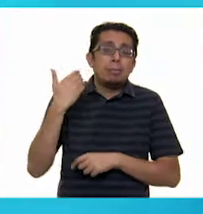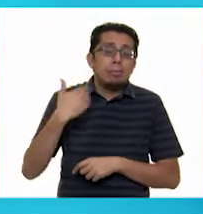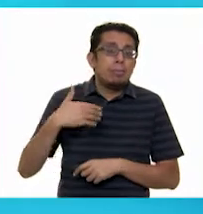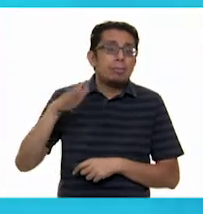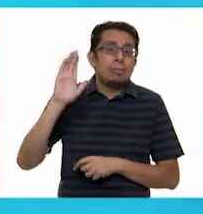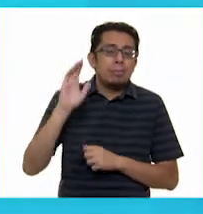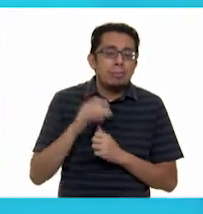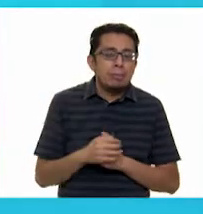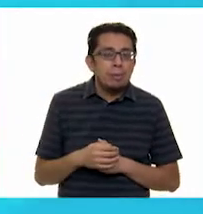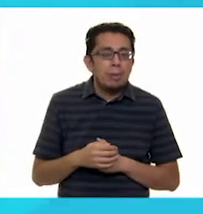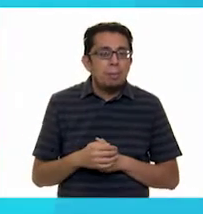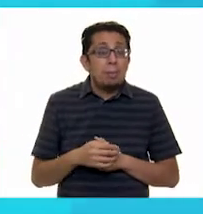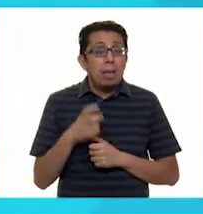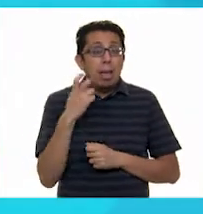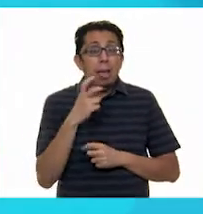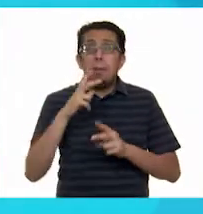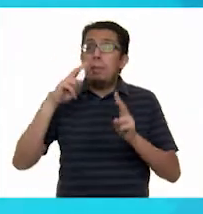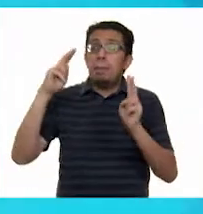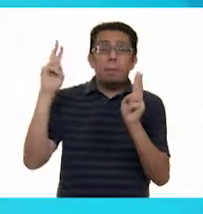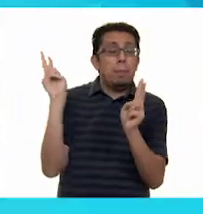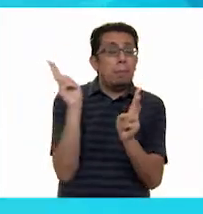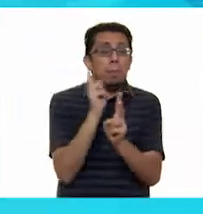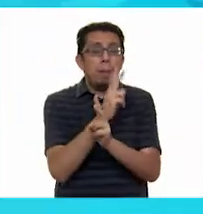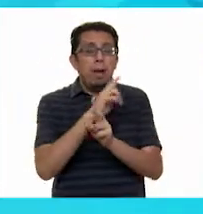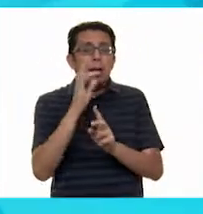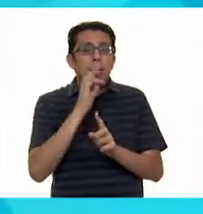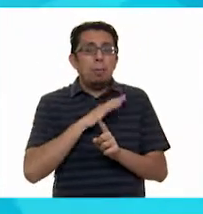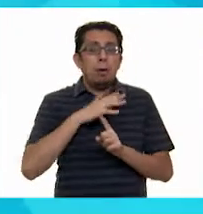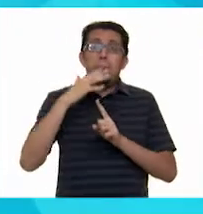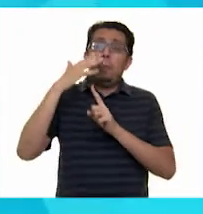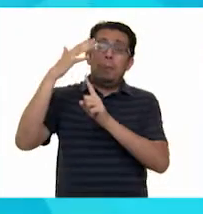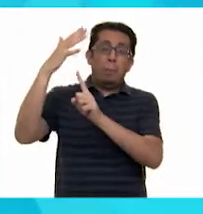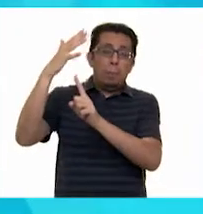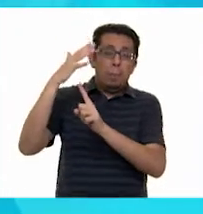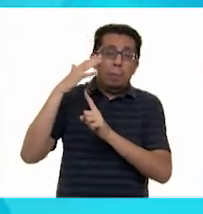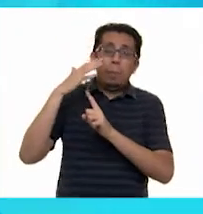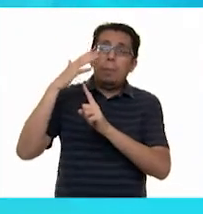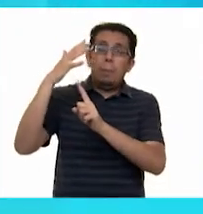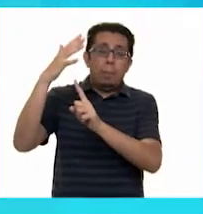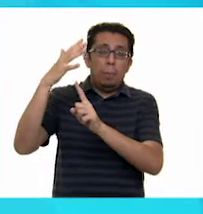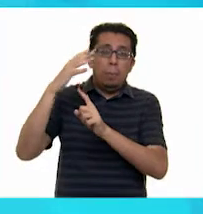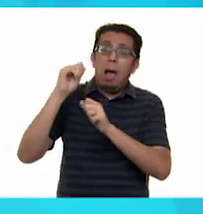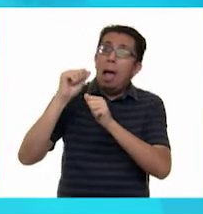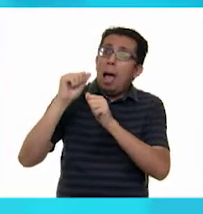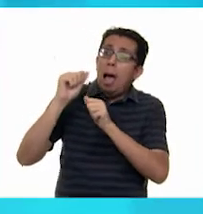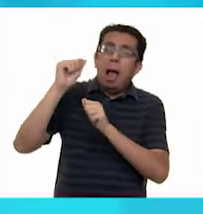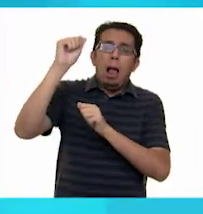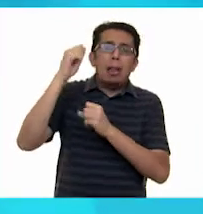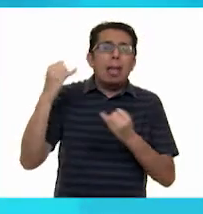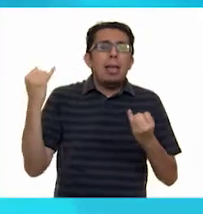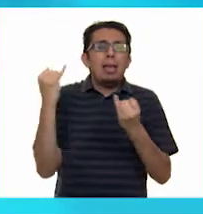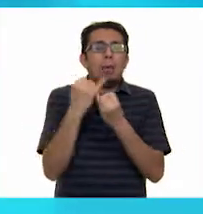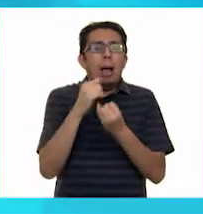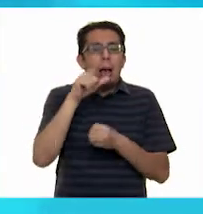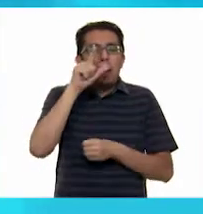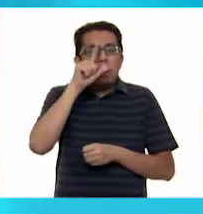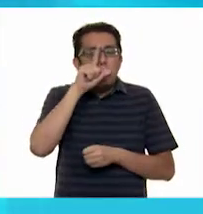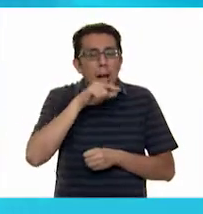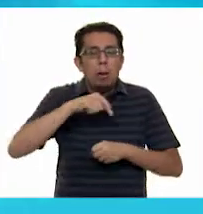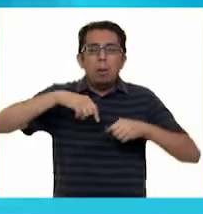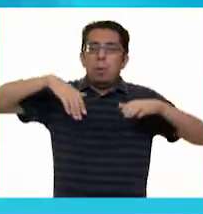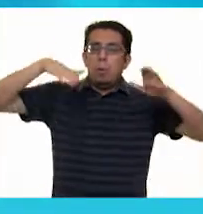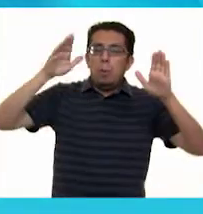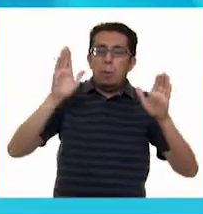Con este viento podría hacer que volara muy alto, tan alto como vuelan los pájaros y